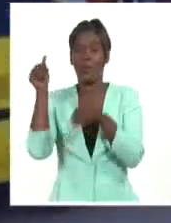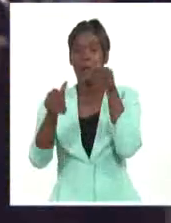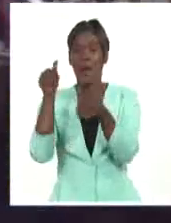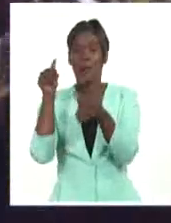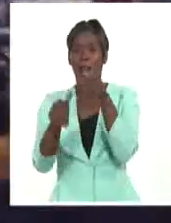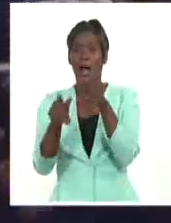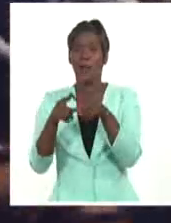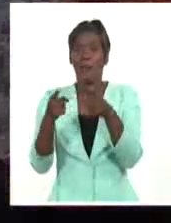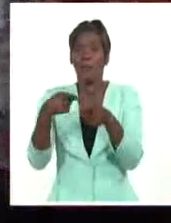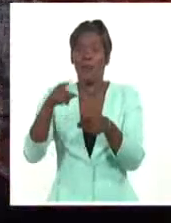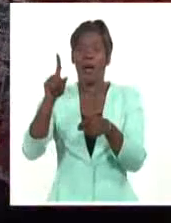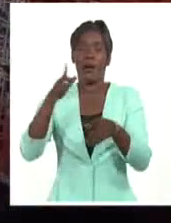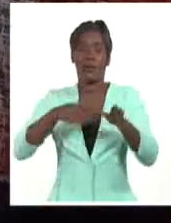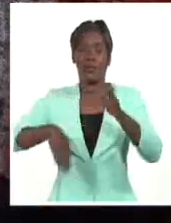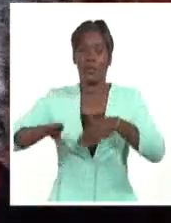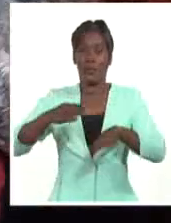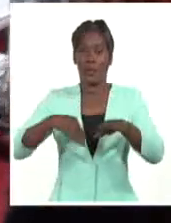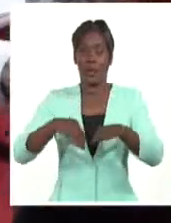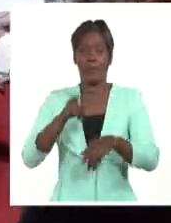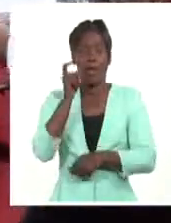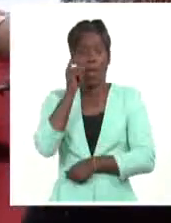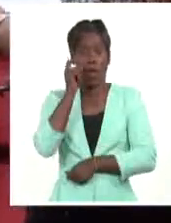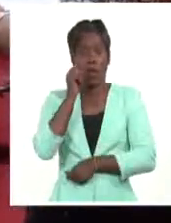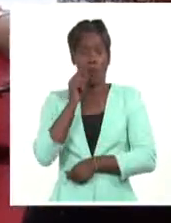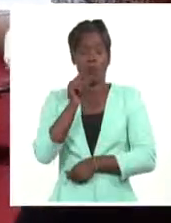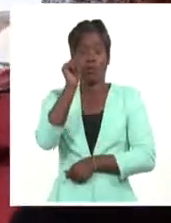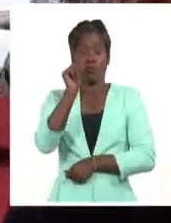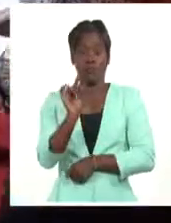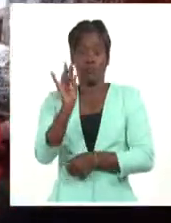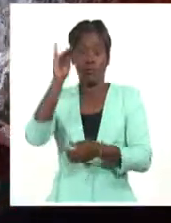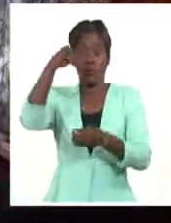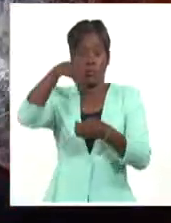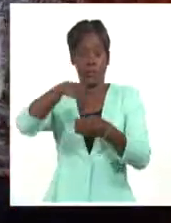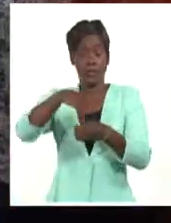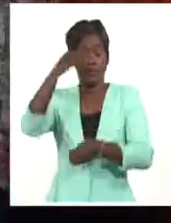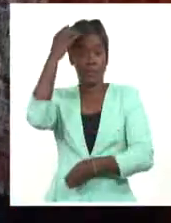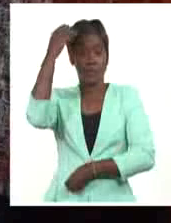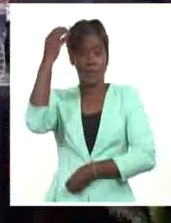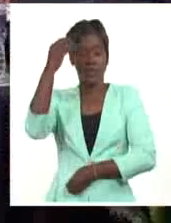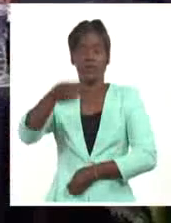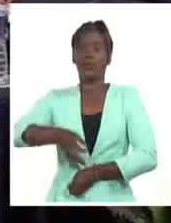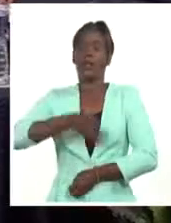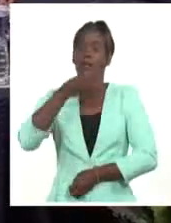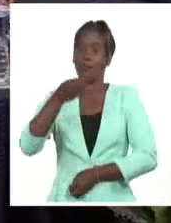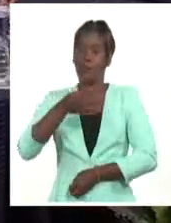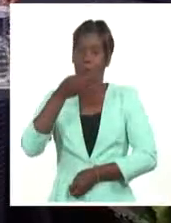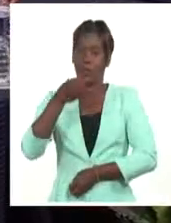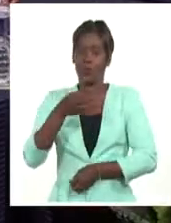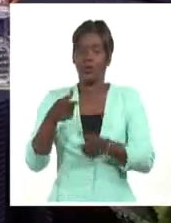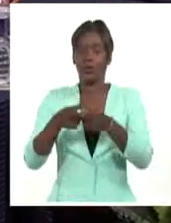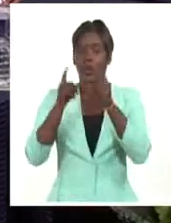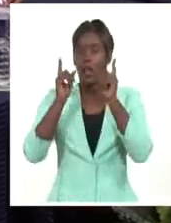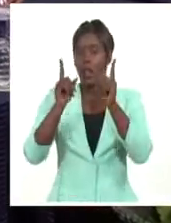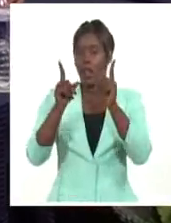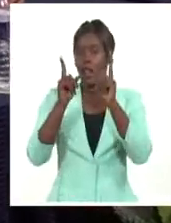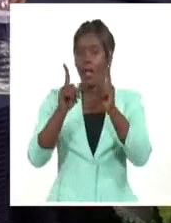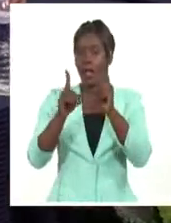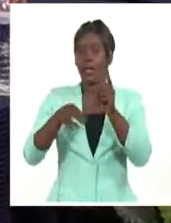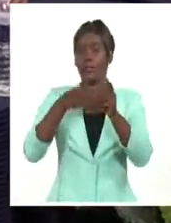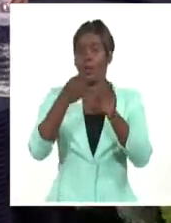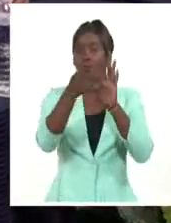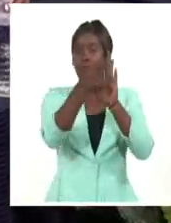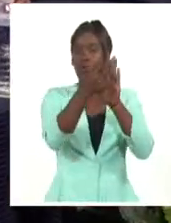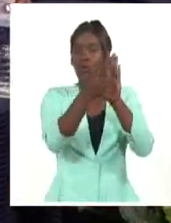la capital cubana. El Intendente José Ángel Ordaz Pacheco expuso las principales acciones que acometen las entidades de un